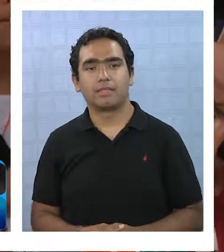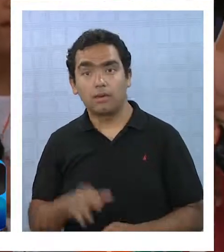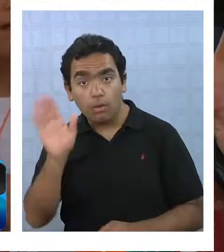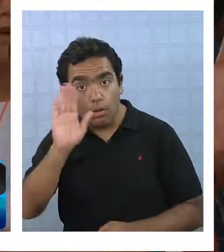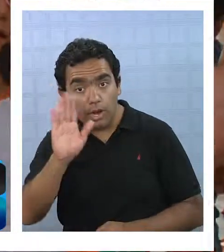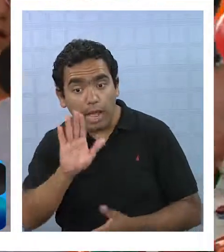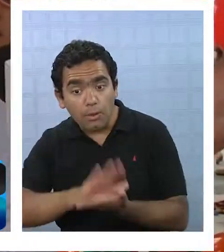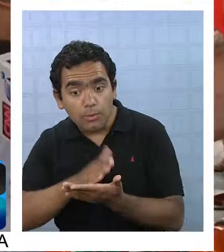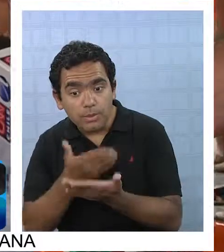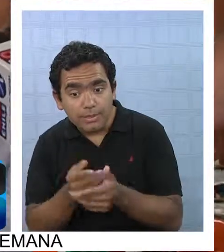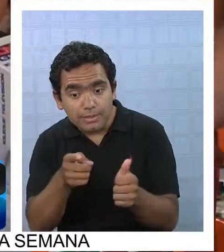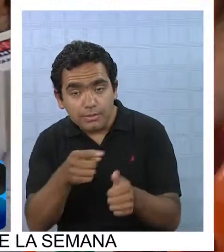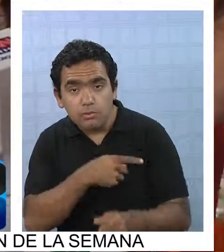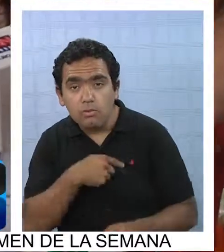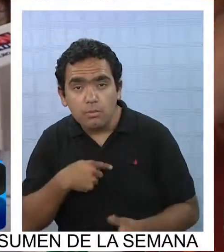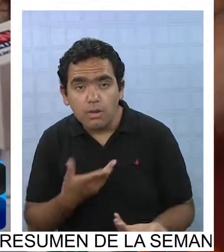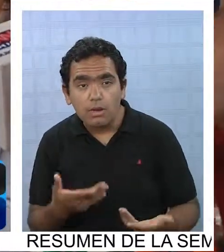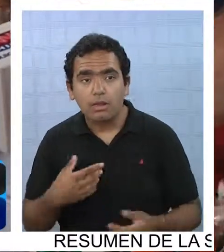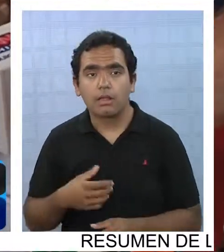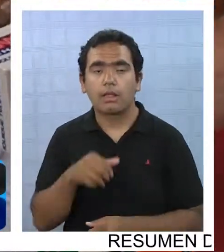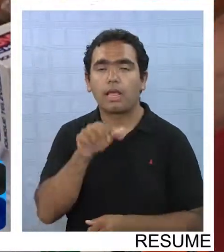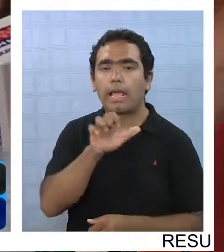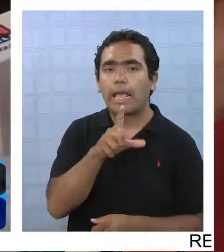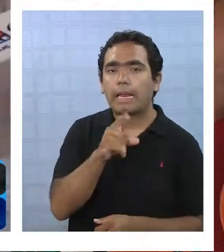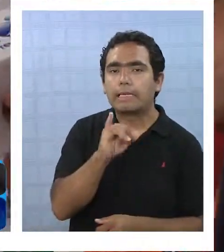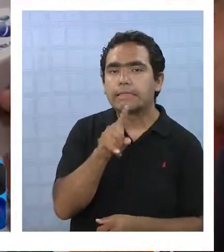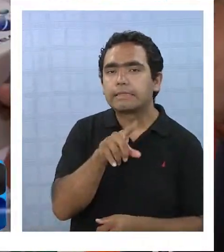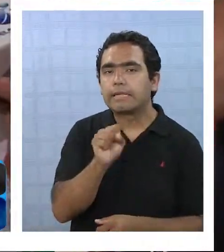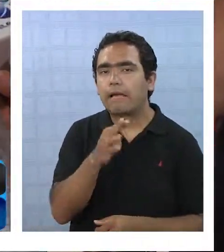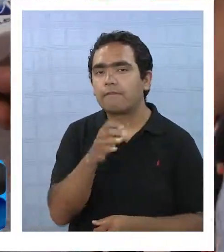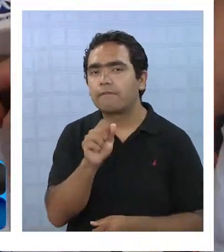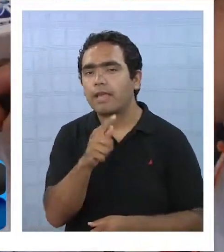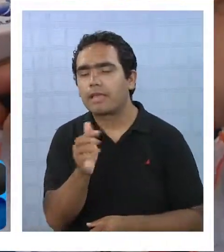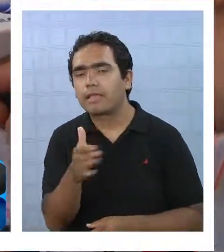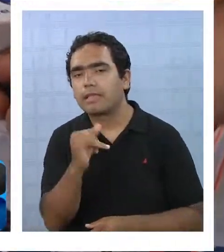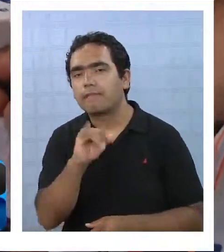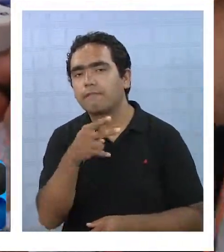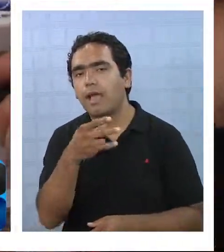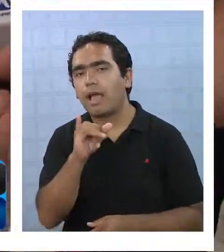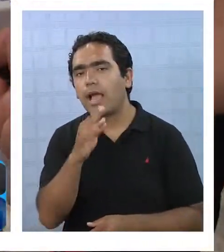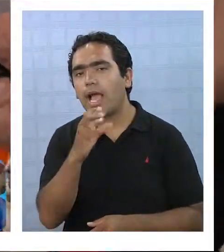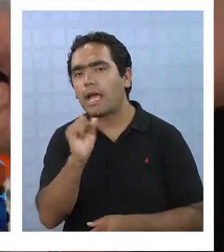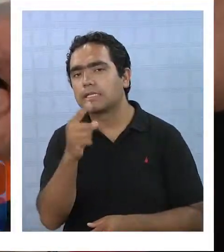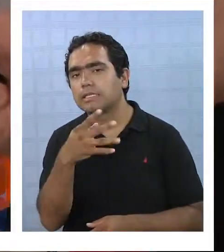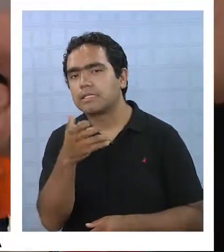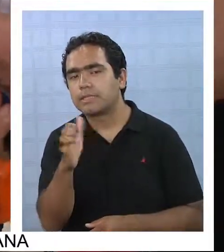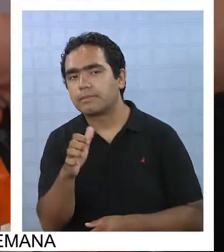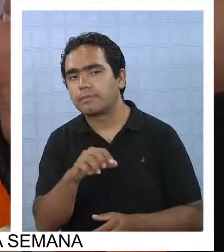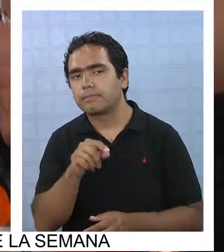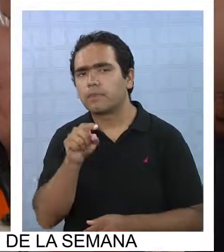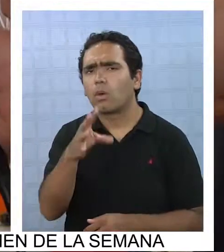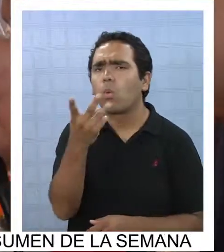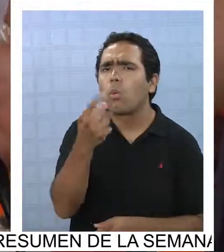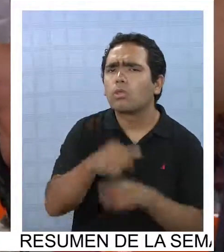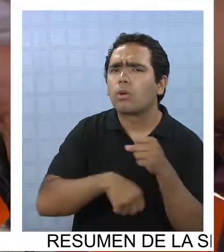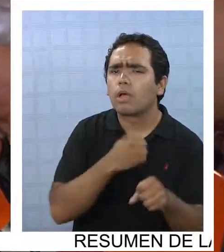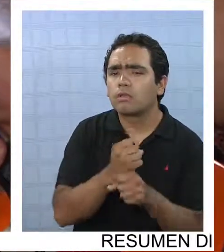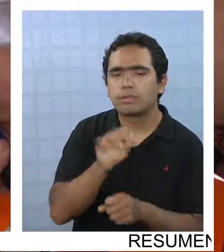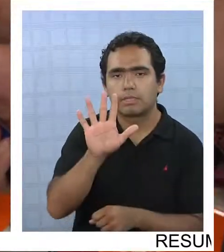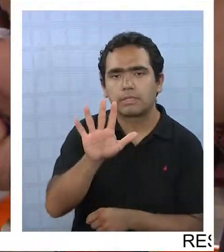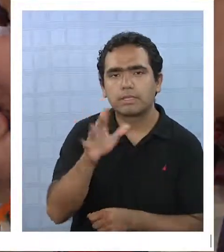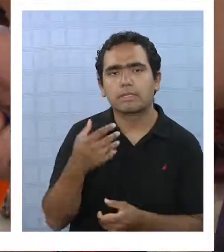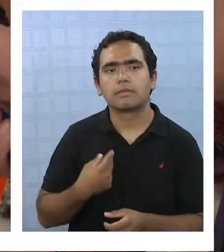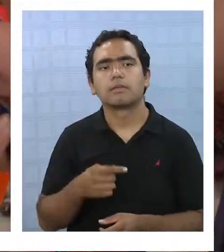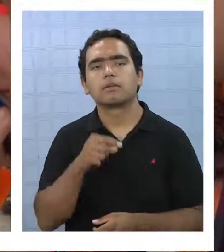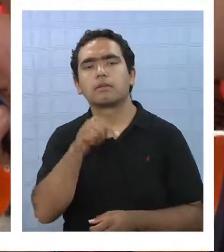Hola, ¿cómo te llamas? Sí, soy mucho. Ahí se ven en el barcache. ¿Y cuántos años tienes? ¿Y te gusta estar en el